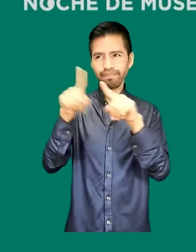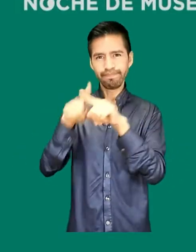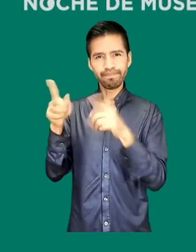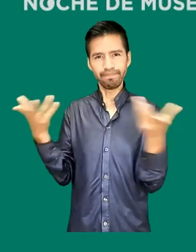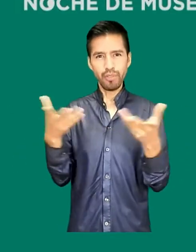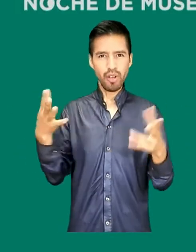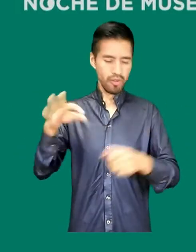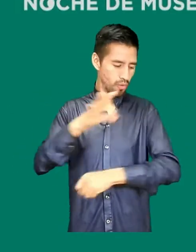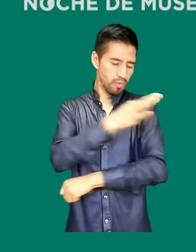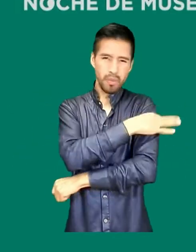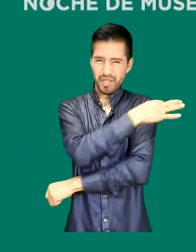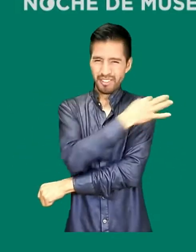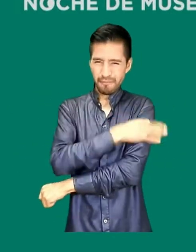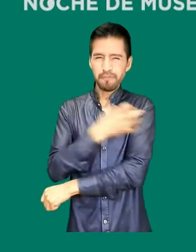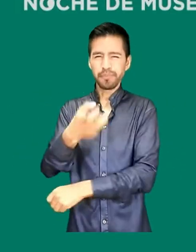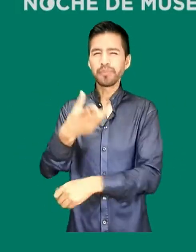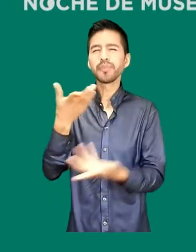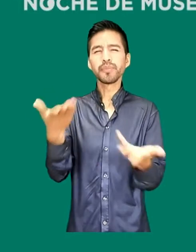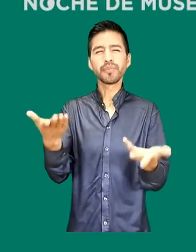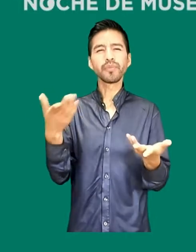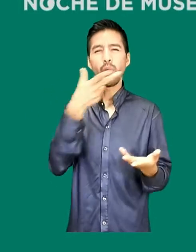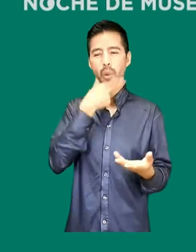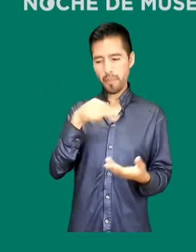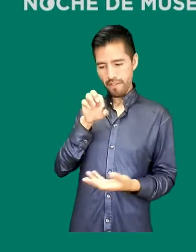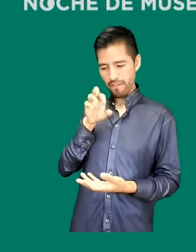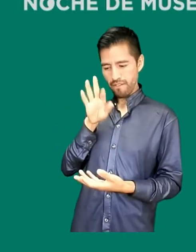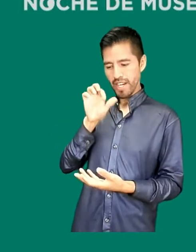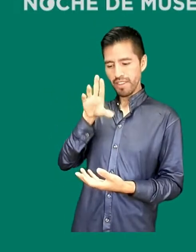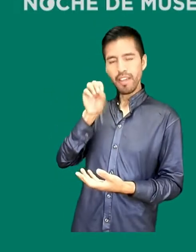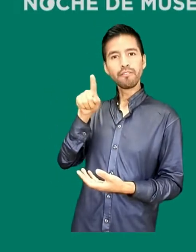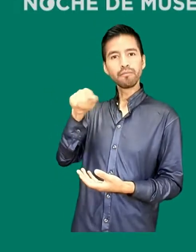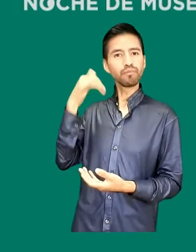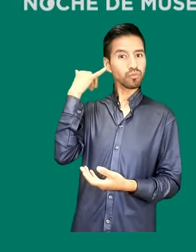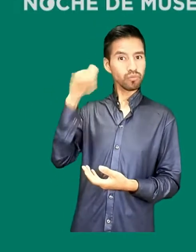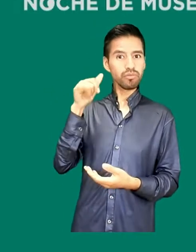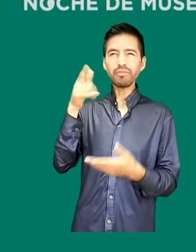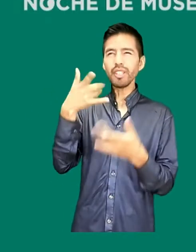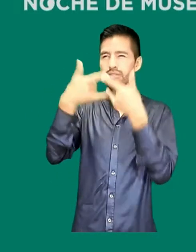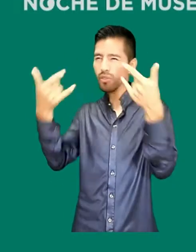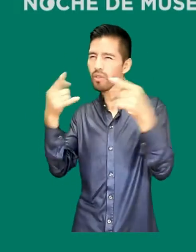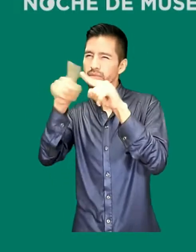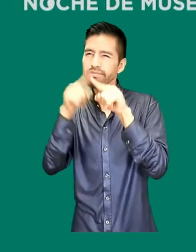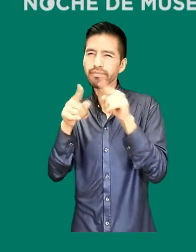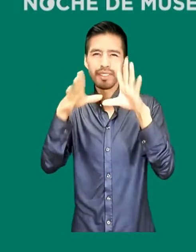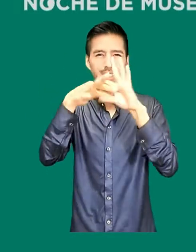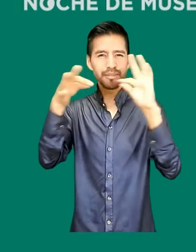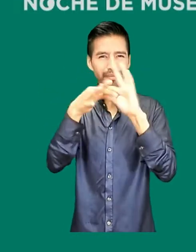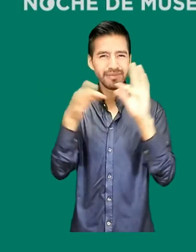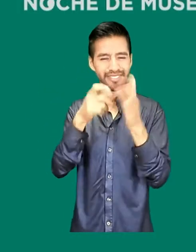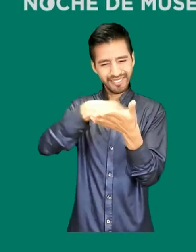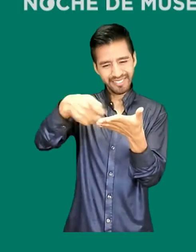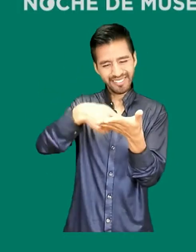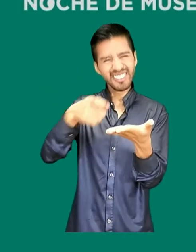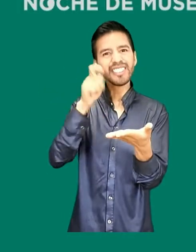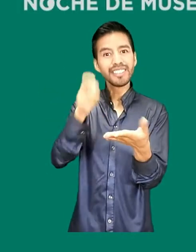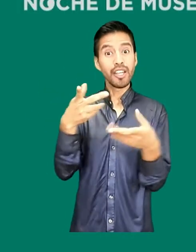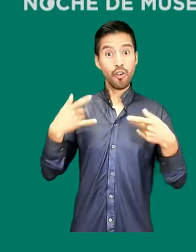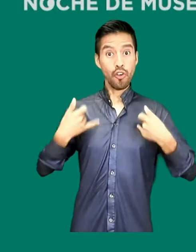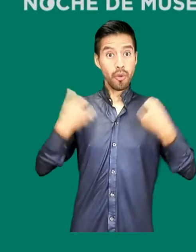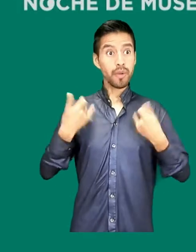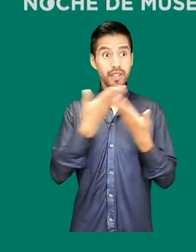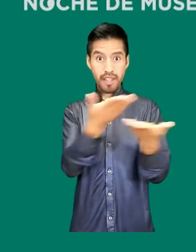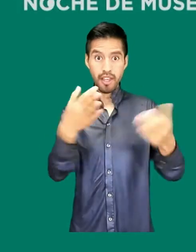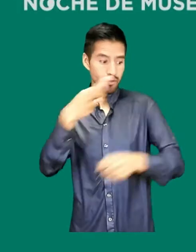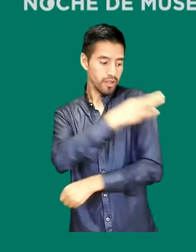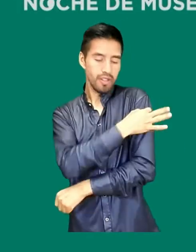Fray Diego de Landa, en su relación de las cosas de Yucatán, dejó una descripción donde señala que los hombres jóvenes no podían tatuarse hasta